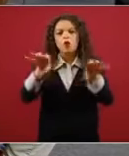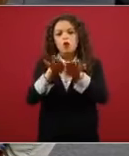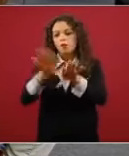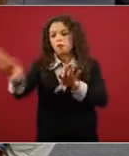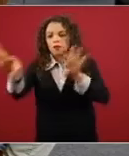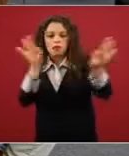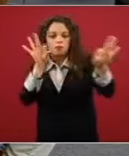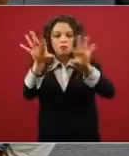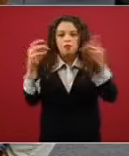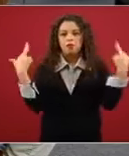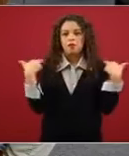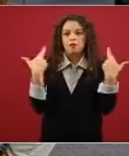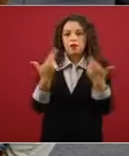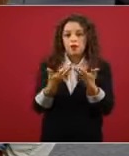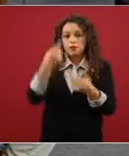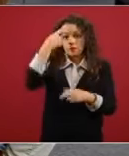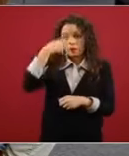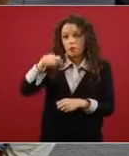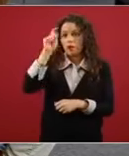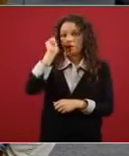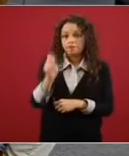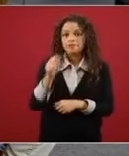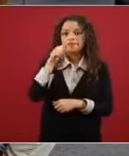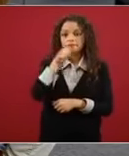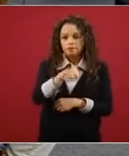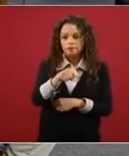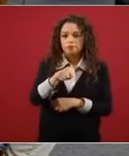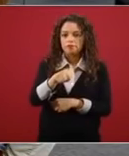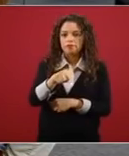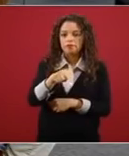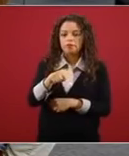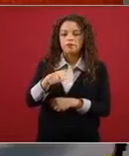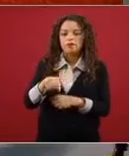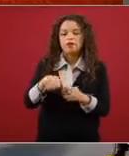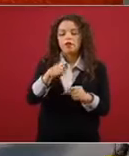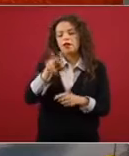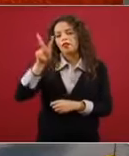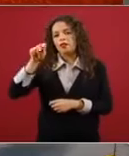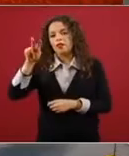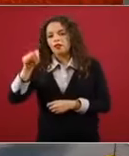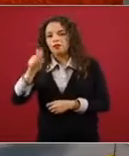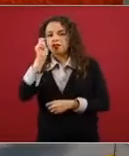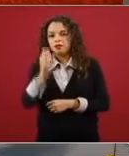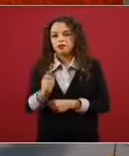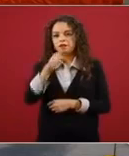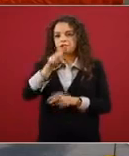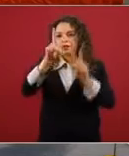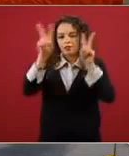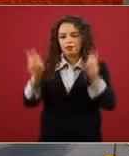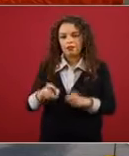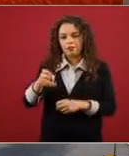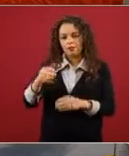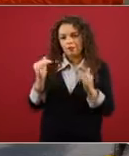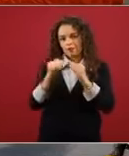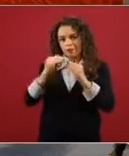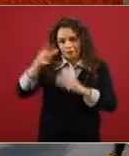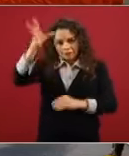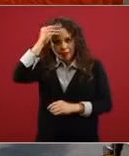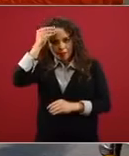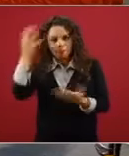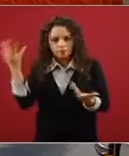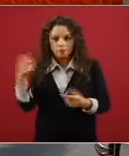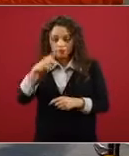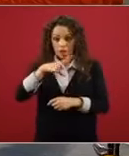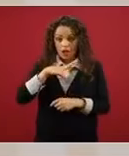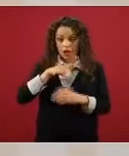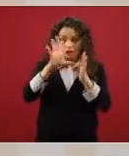van a aparecer en la televisión, se revisaron currículums, etcétera. Gracias. Muy bien. Les pediría que hiciéramos una sola pregunta